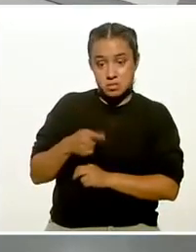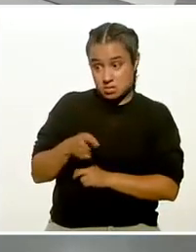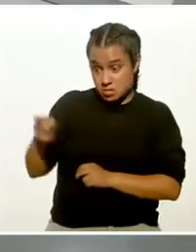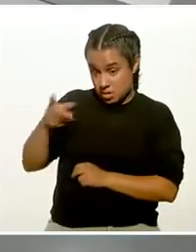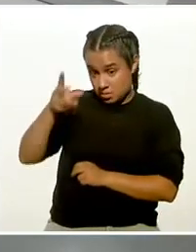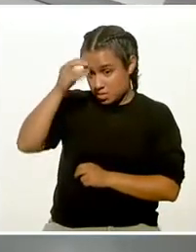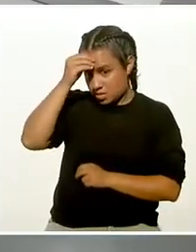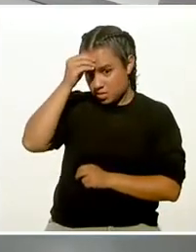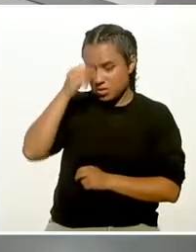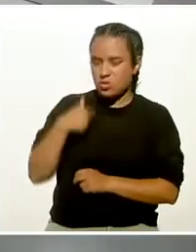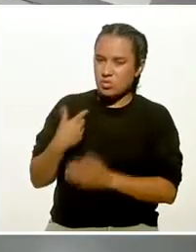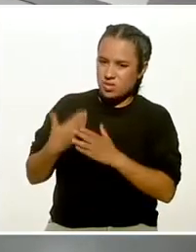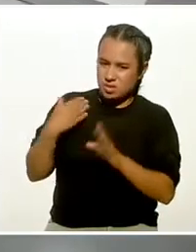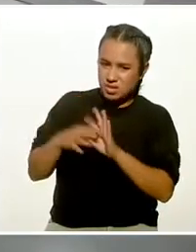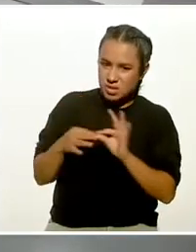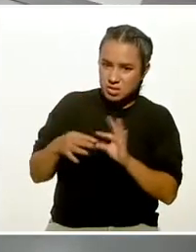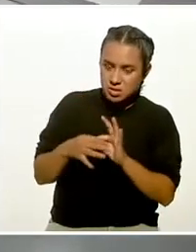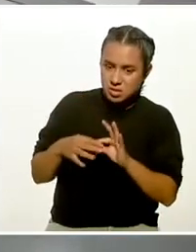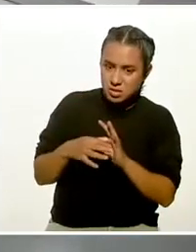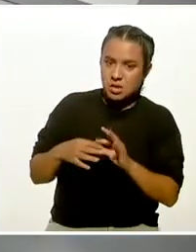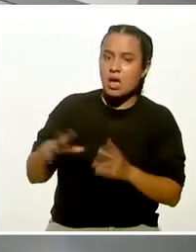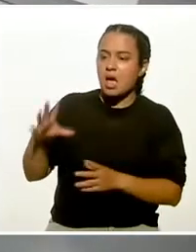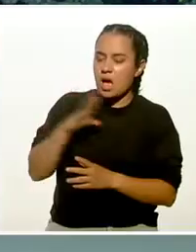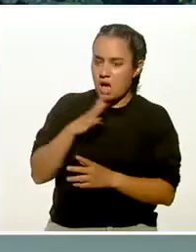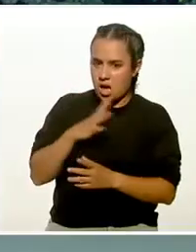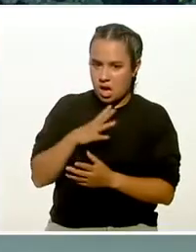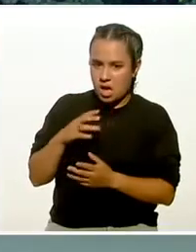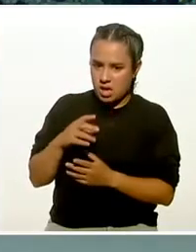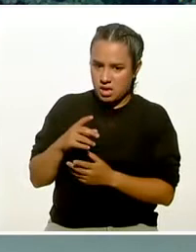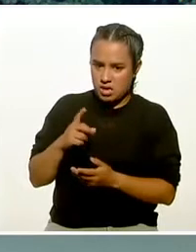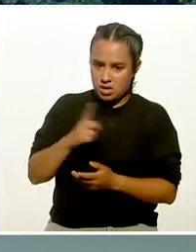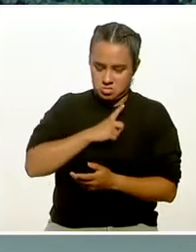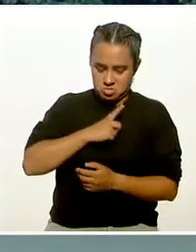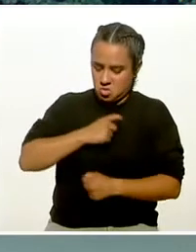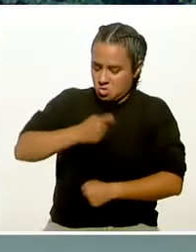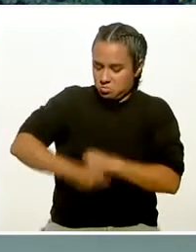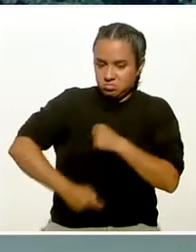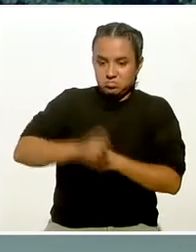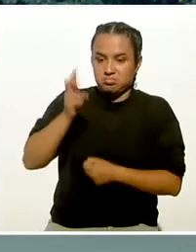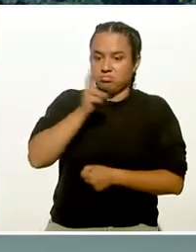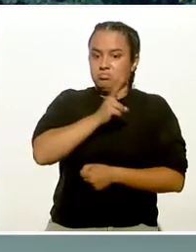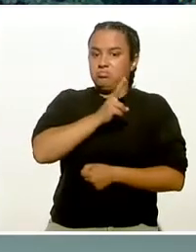Así es. Como dije yo, esto está regularizado por el sistema nervioso autónomo. Así es. ¿Cómo adquirimos